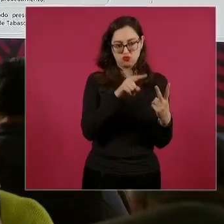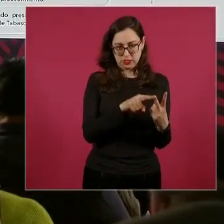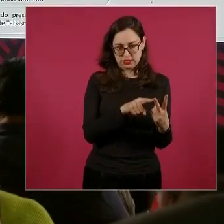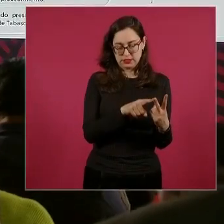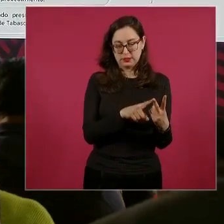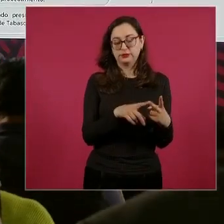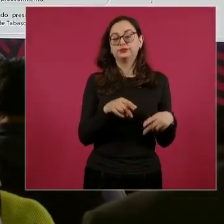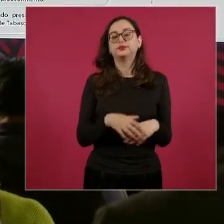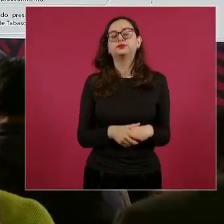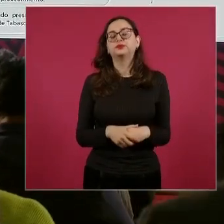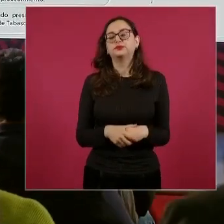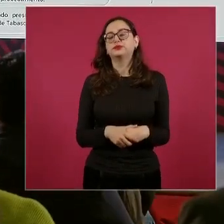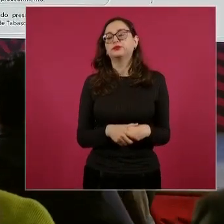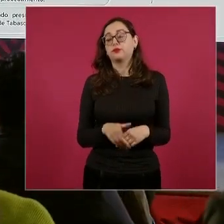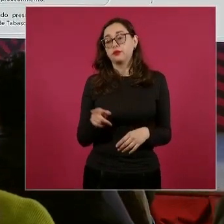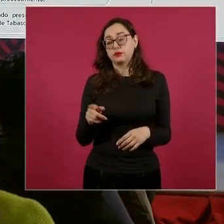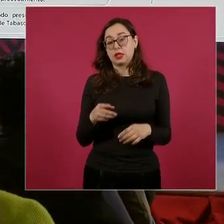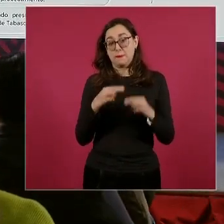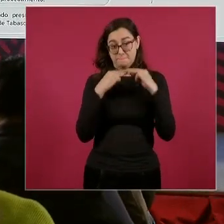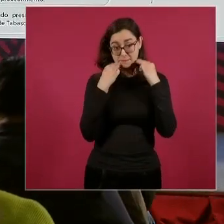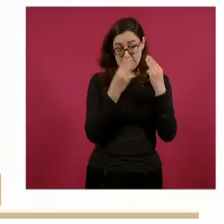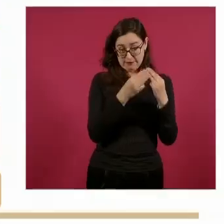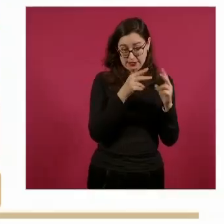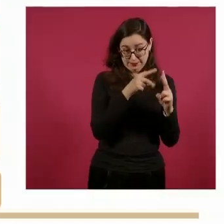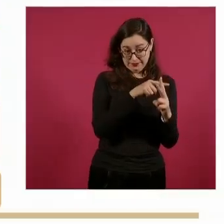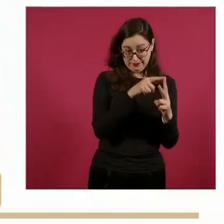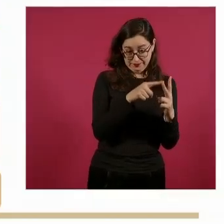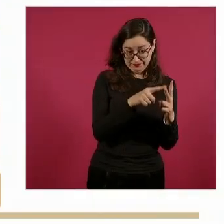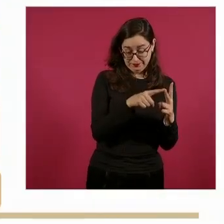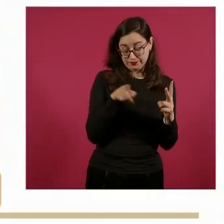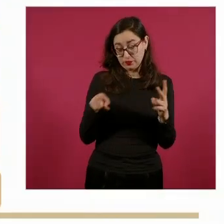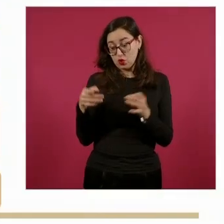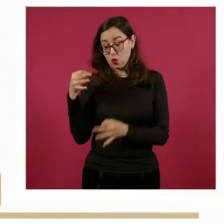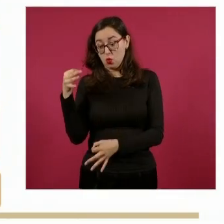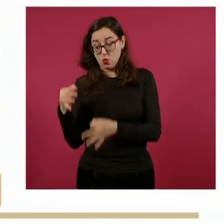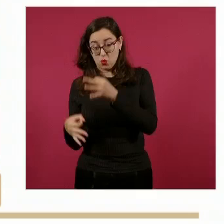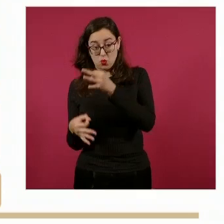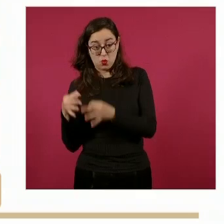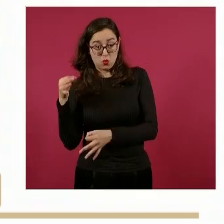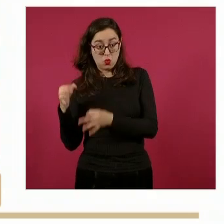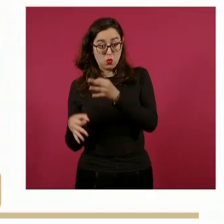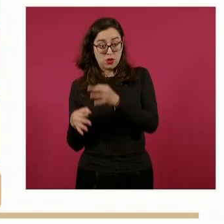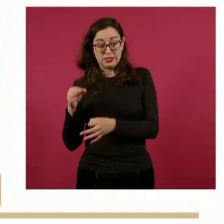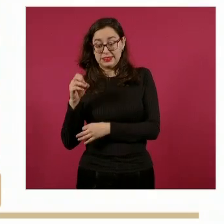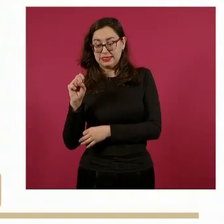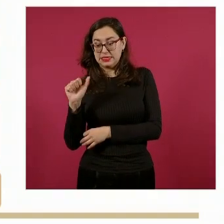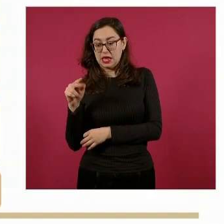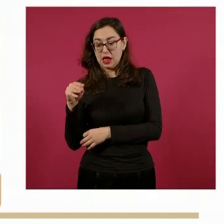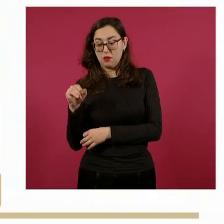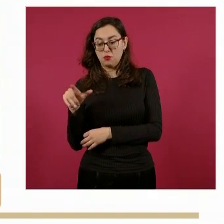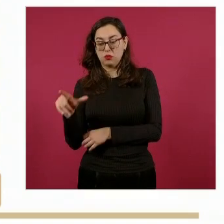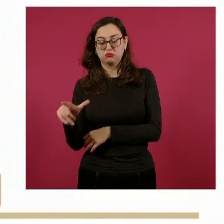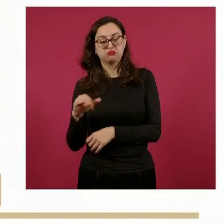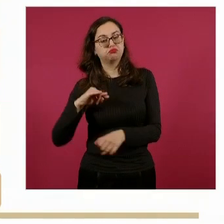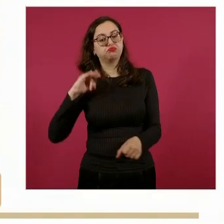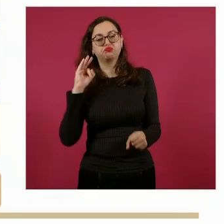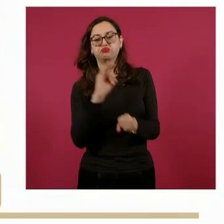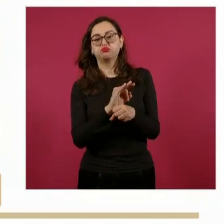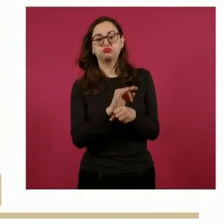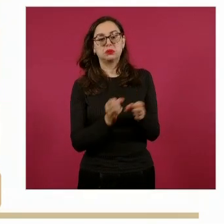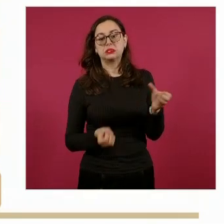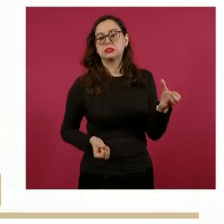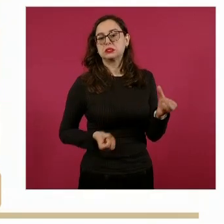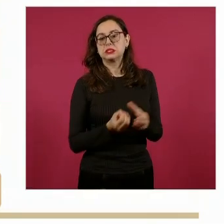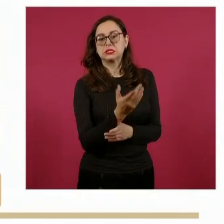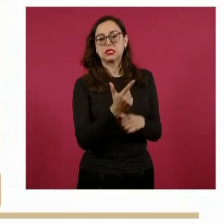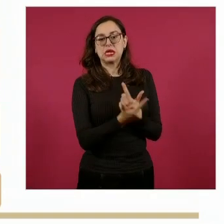Samuel Ventura Ramos, en audiencia inicial del 9 de julio, ordenó la libertad a Fang Shen, alias el